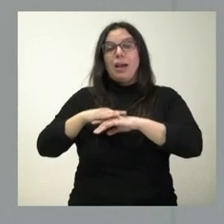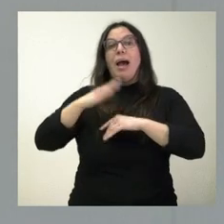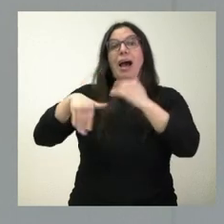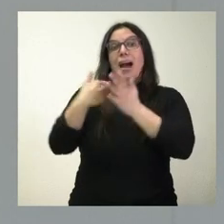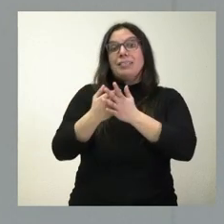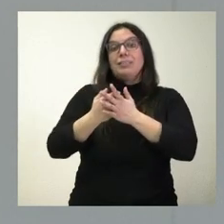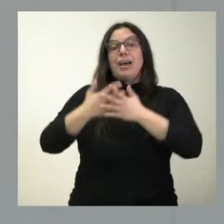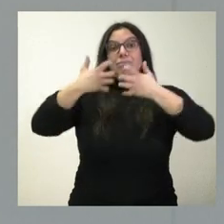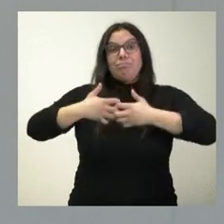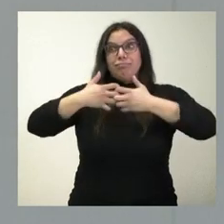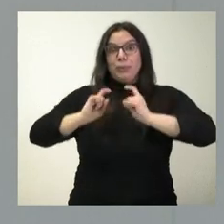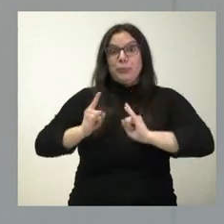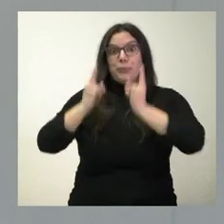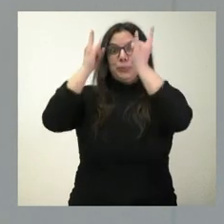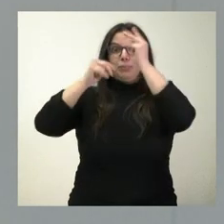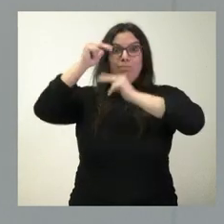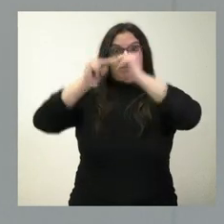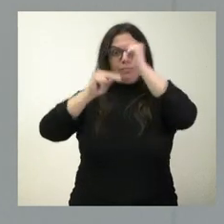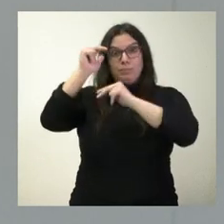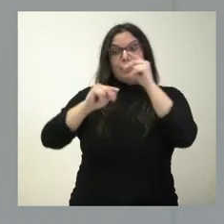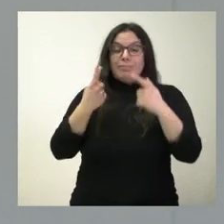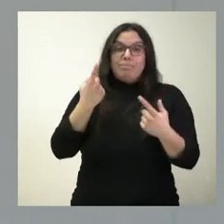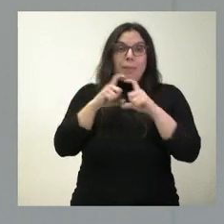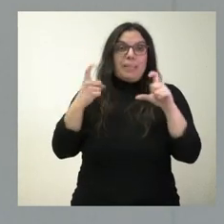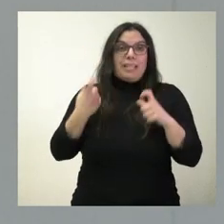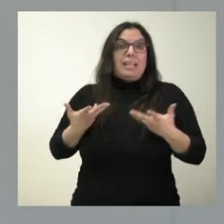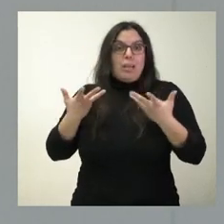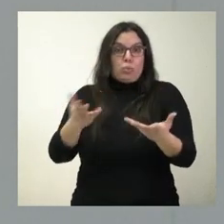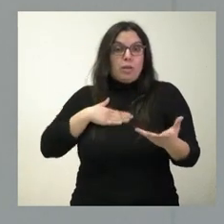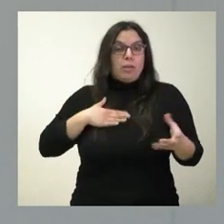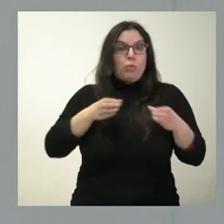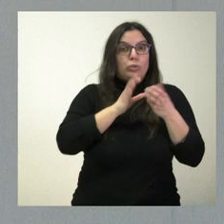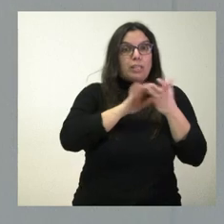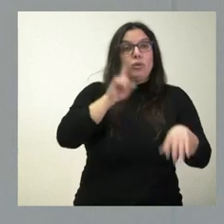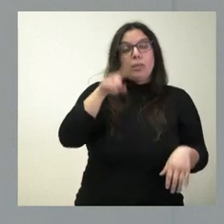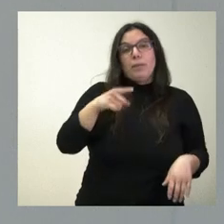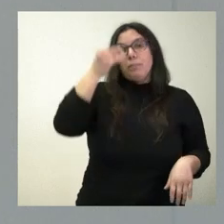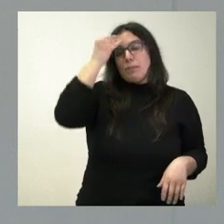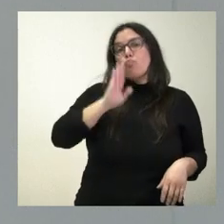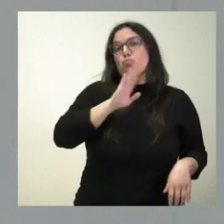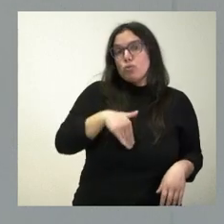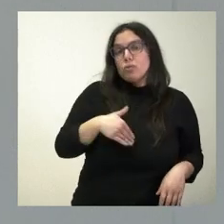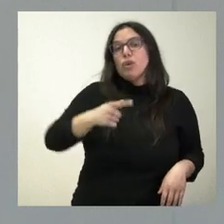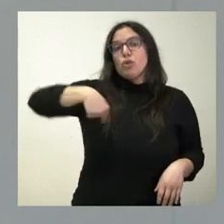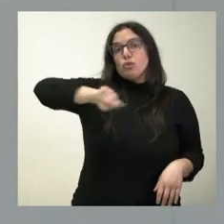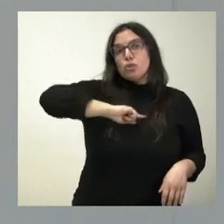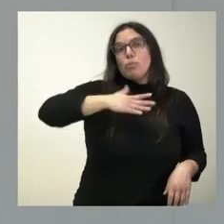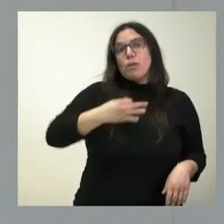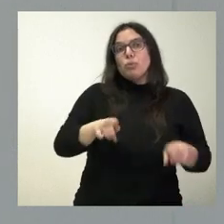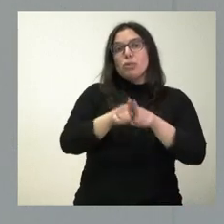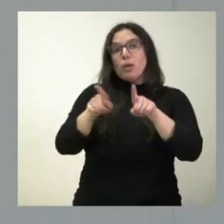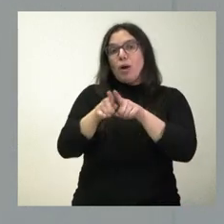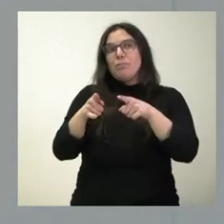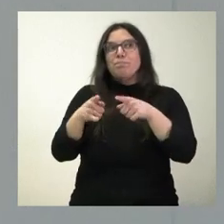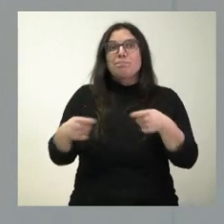lógicamente, la empresa va a necesitar esta ayuda desde la Junta de Castilla y León, pero también nos parece muy importuno que nosotros podamos complementar en